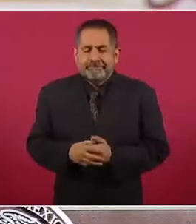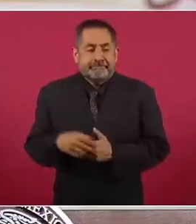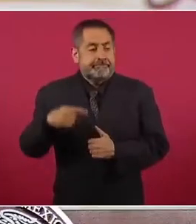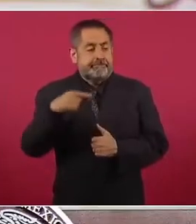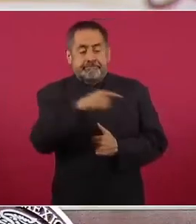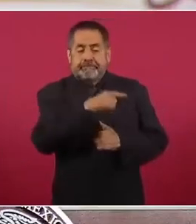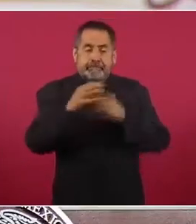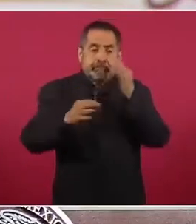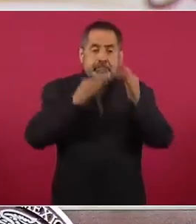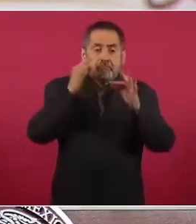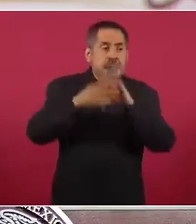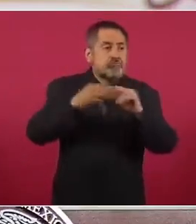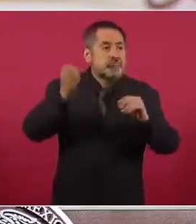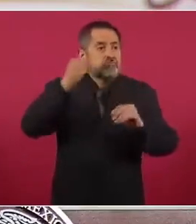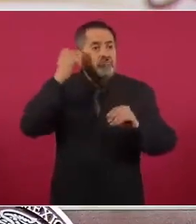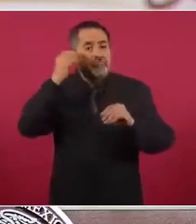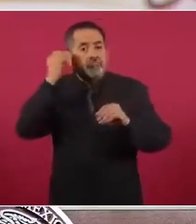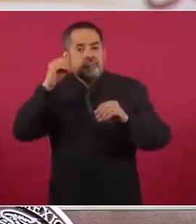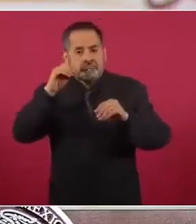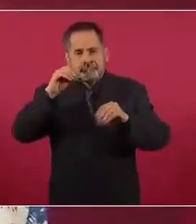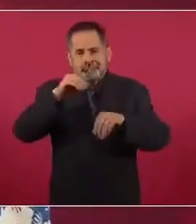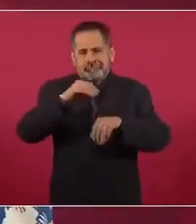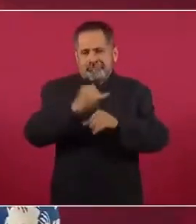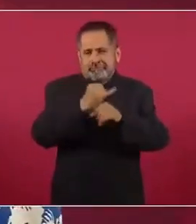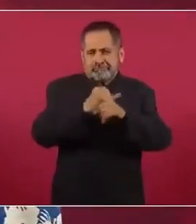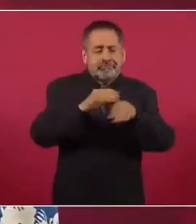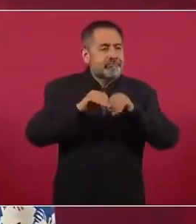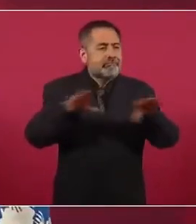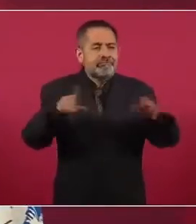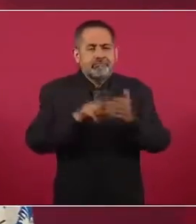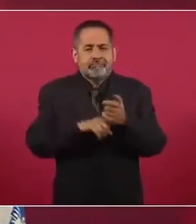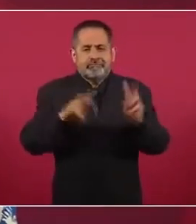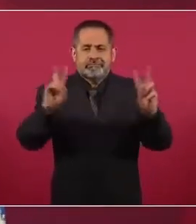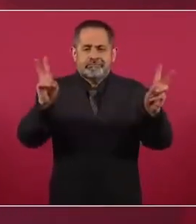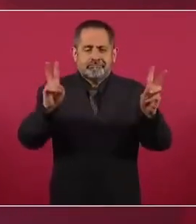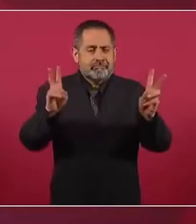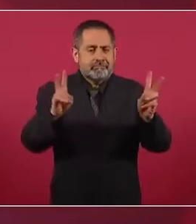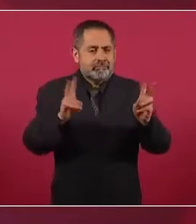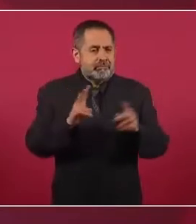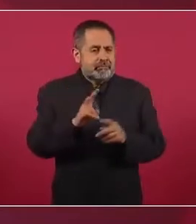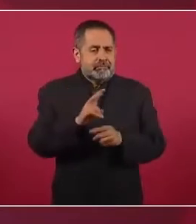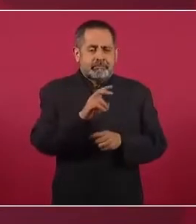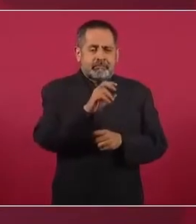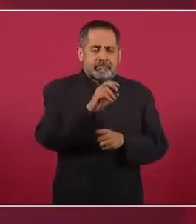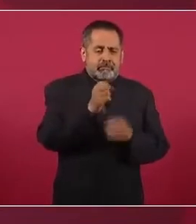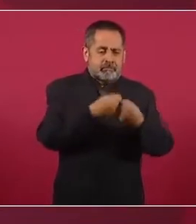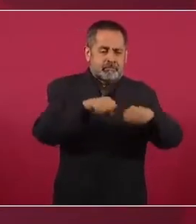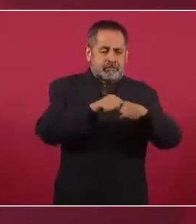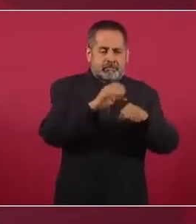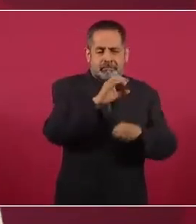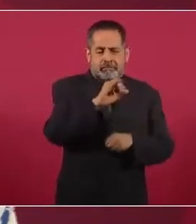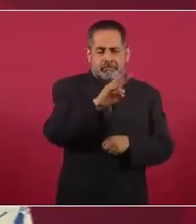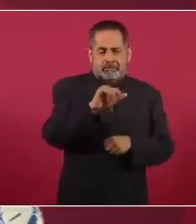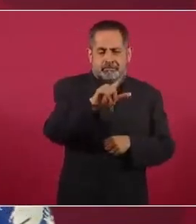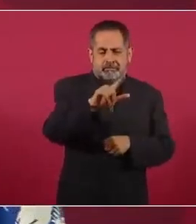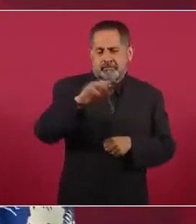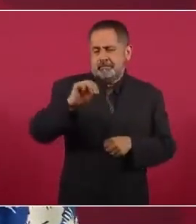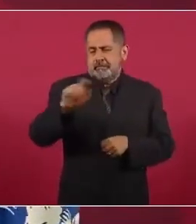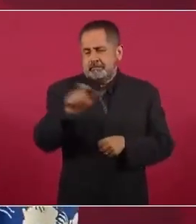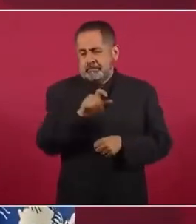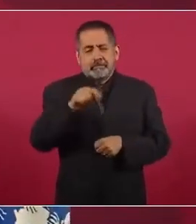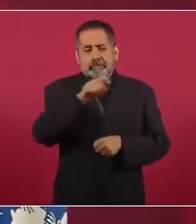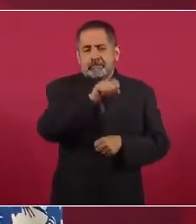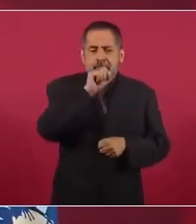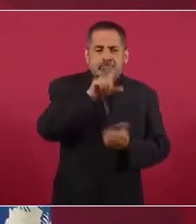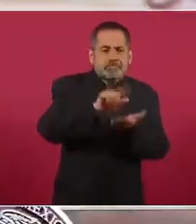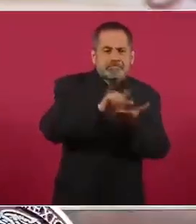foros virtuales y participa en ellos, como los de la cuenta de Sociedad Civil MX y también es tuitero de tiempo